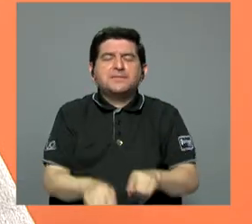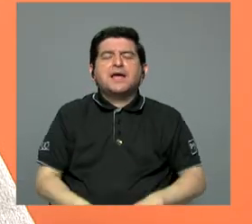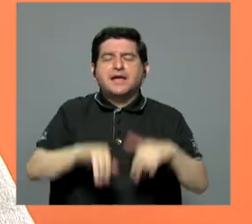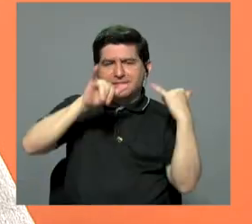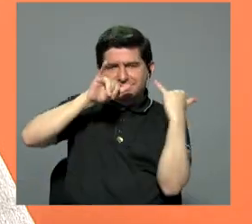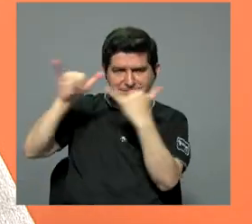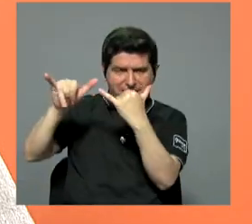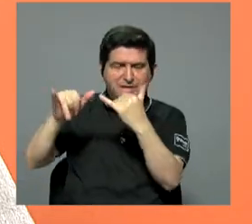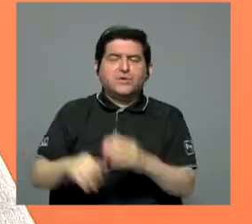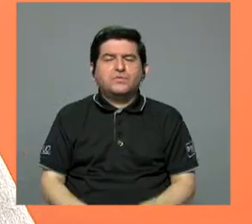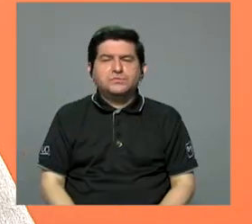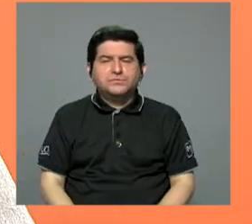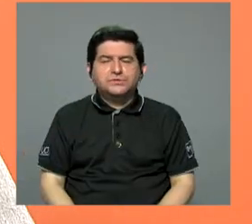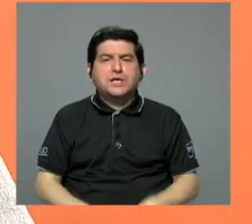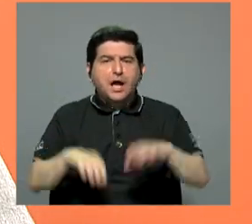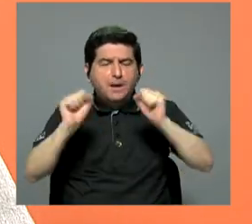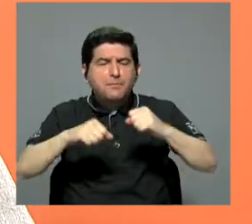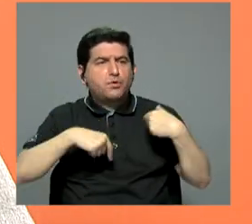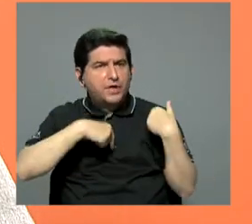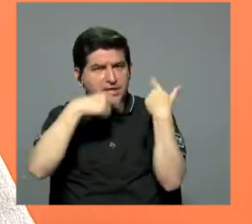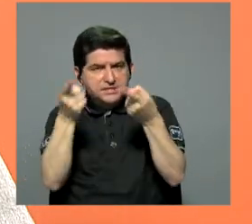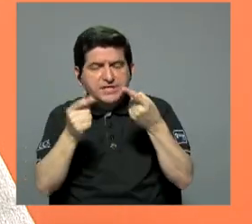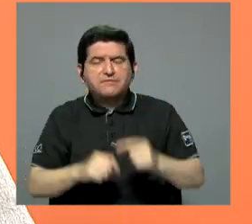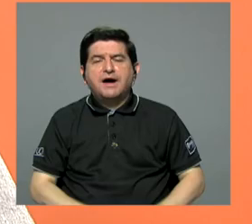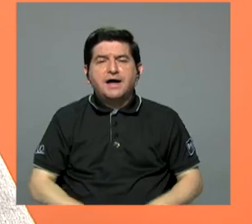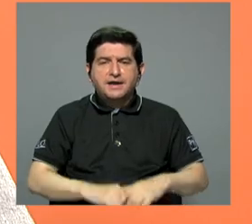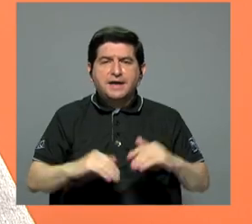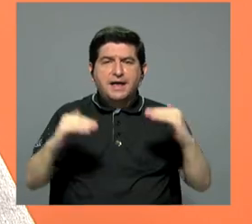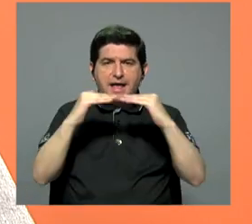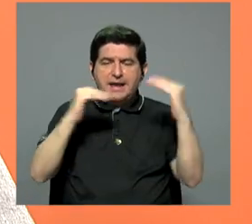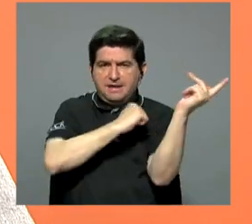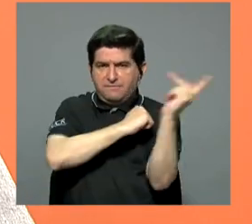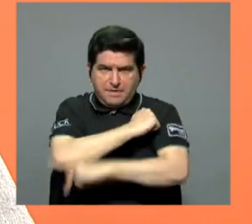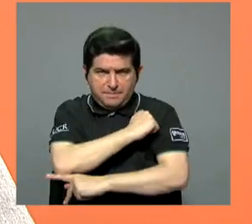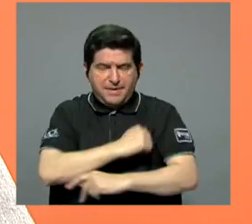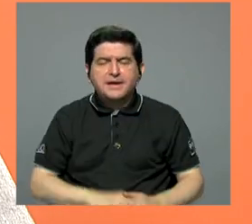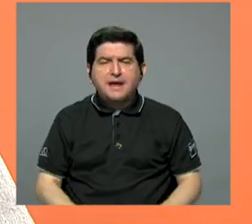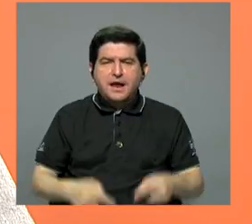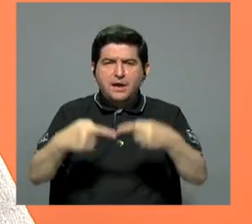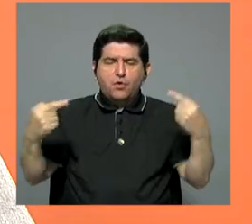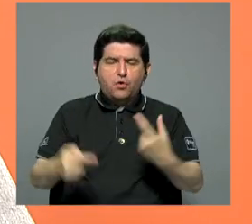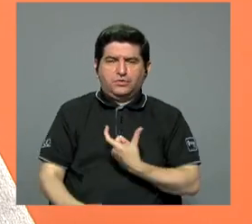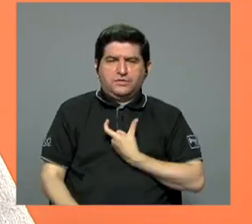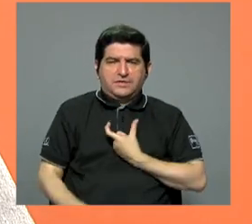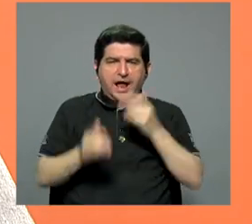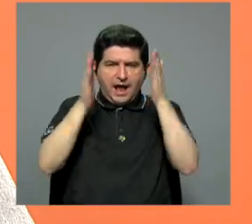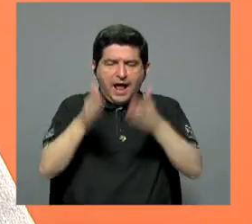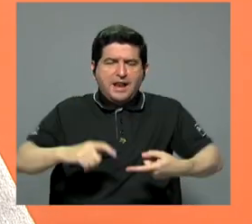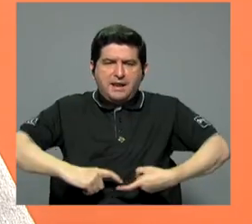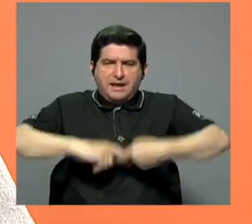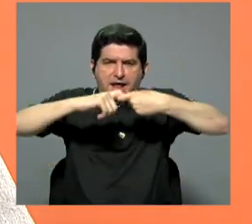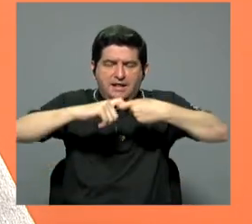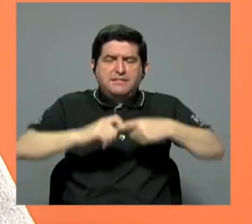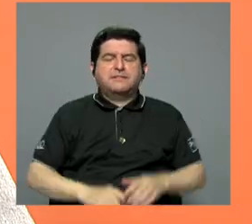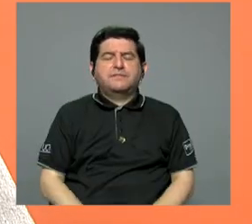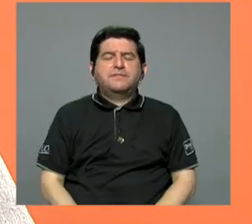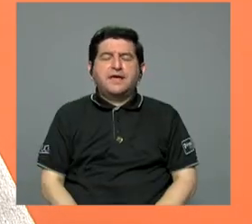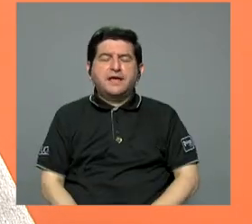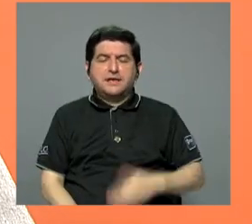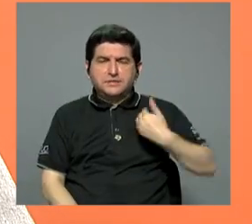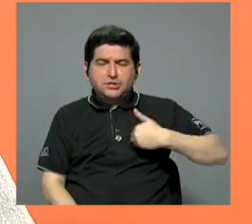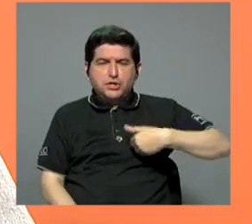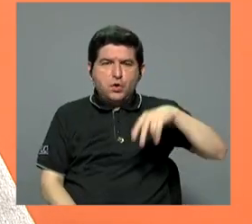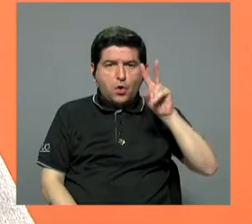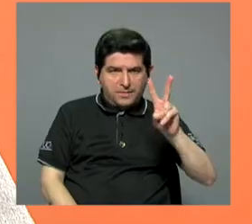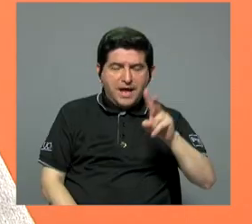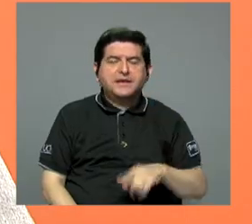una denuncia pues digamos ya lavar la denuncia penal en contra del alcalde suspendido Viales por esta pues falso presunto